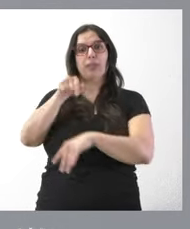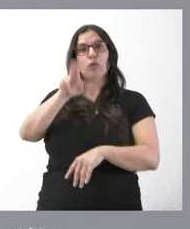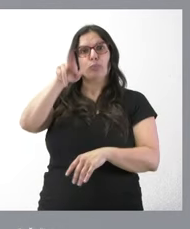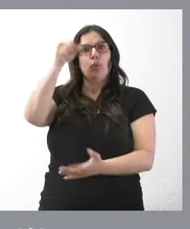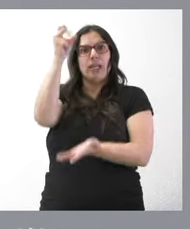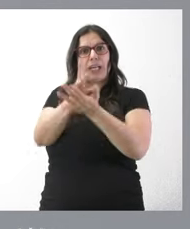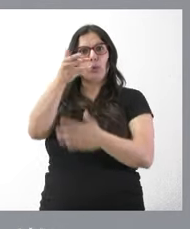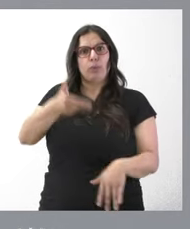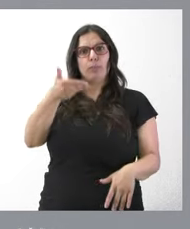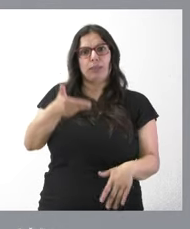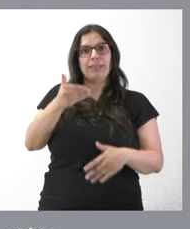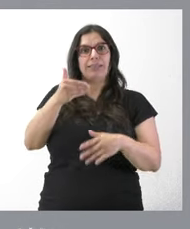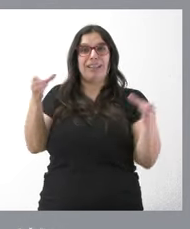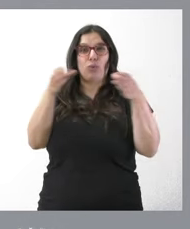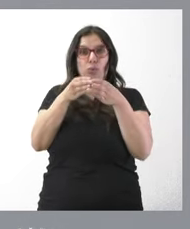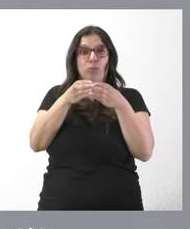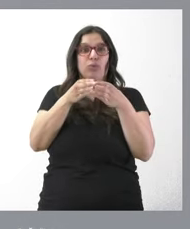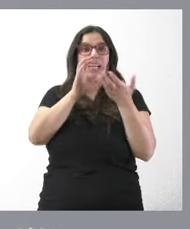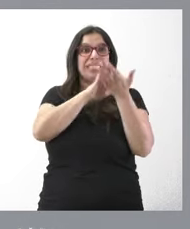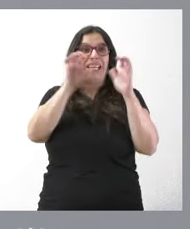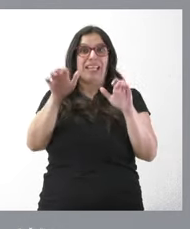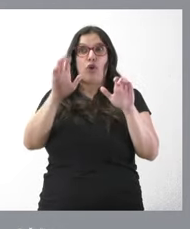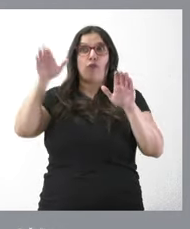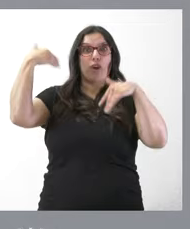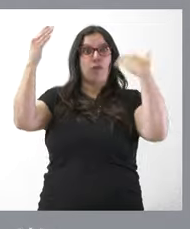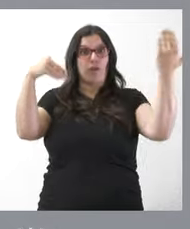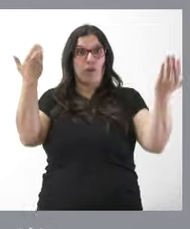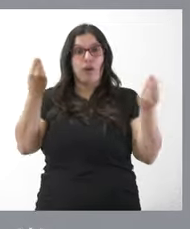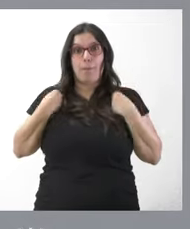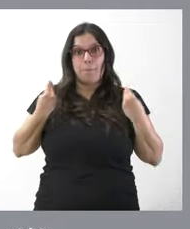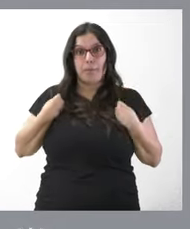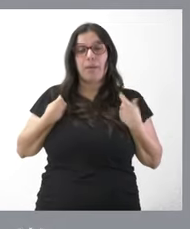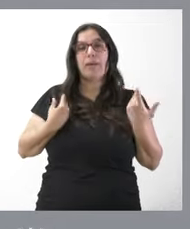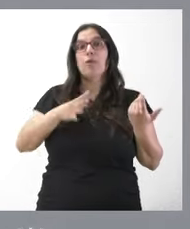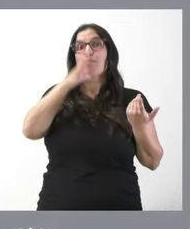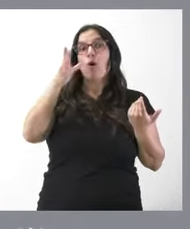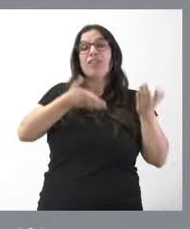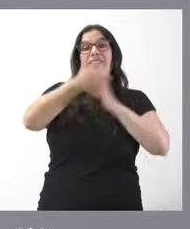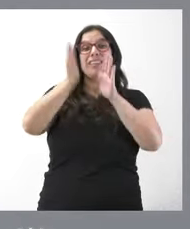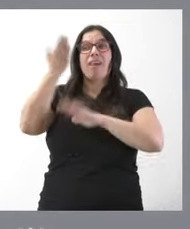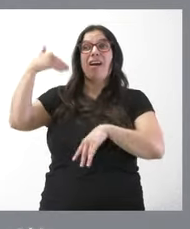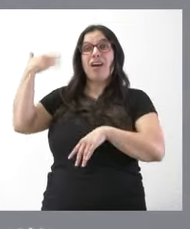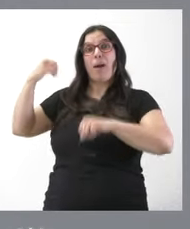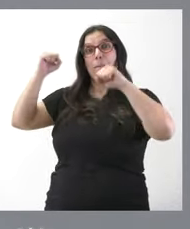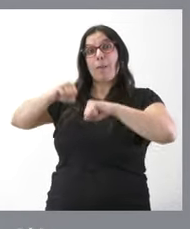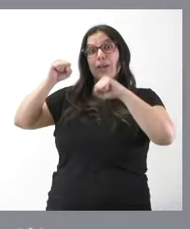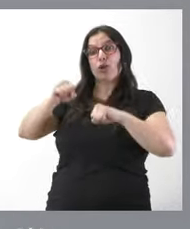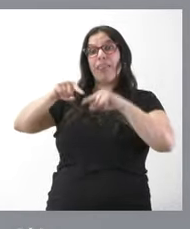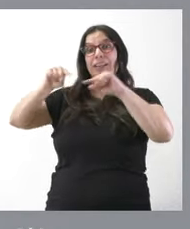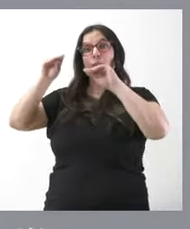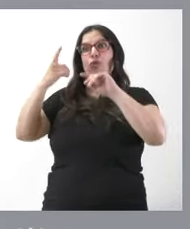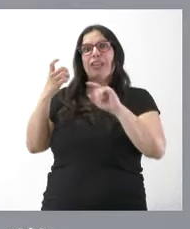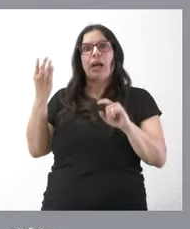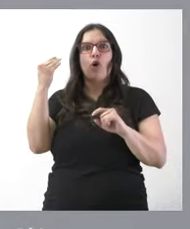momento estas comunidades de Castilla y León en el exterior, visto, naturalmente, la elevada edad que tienen algunos de sus directivos.